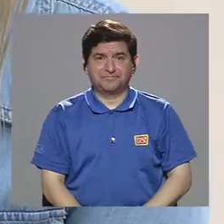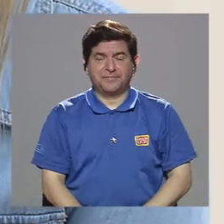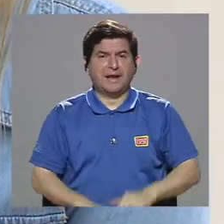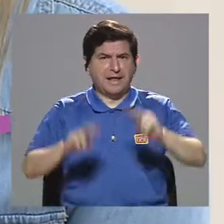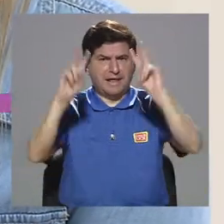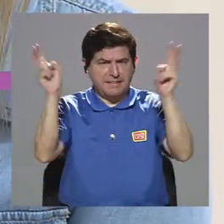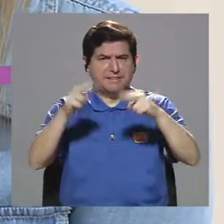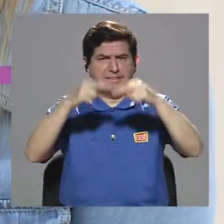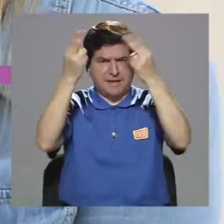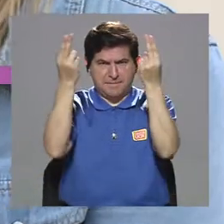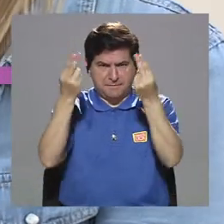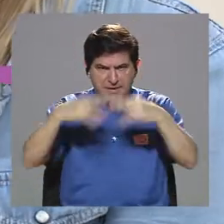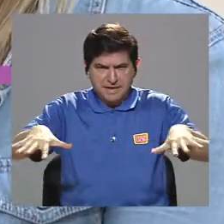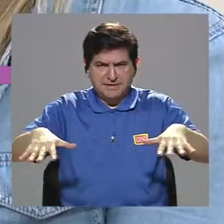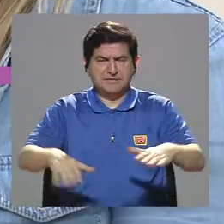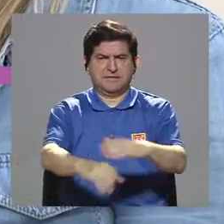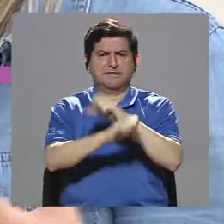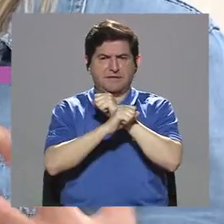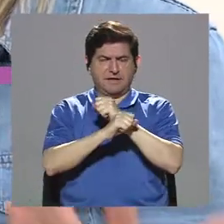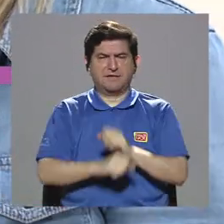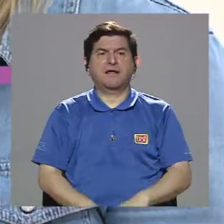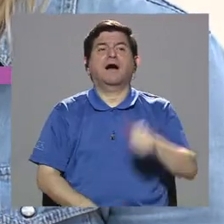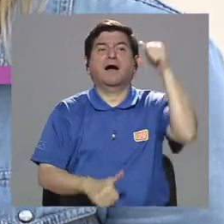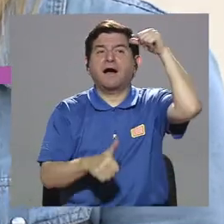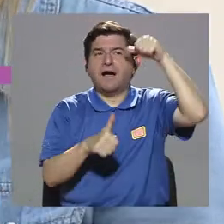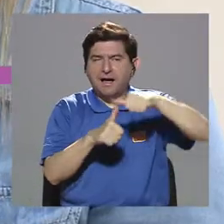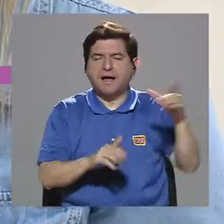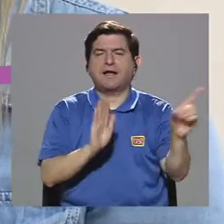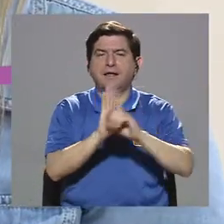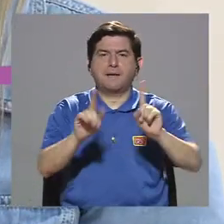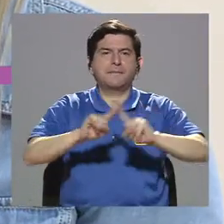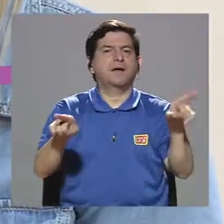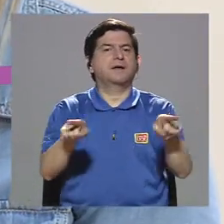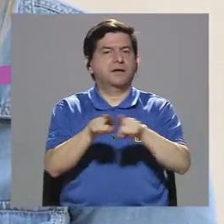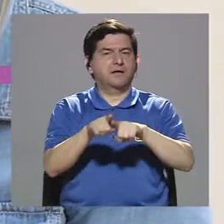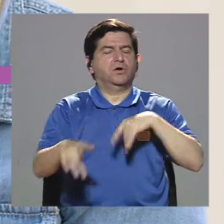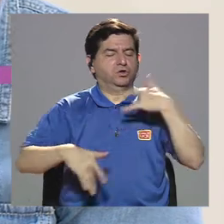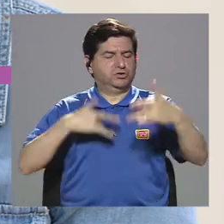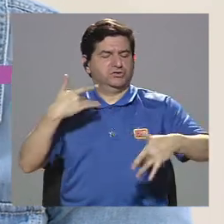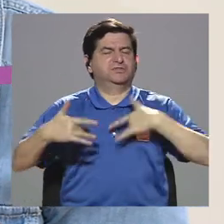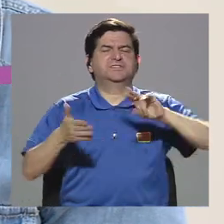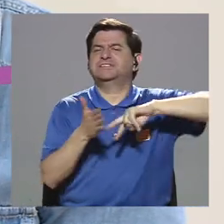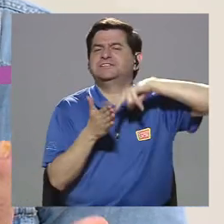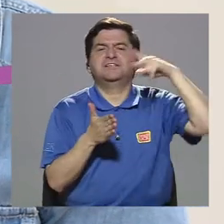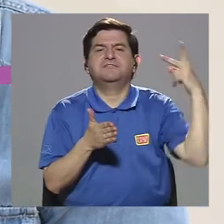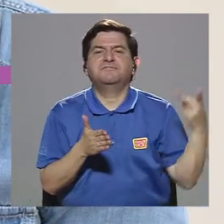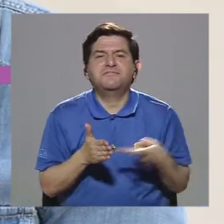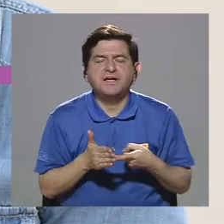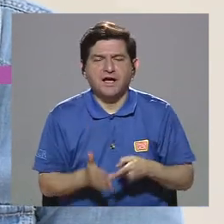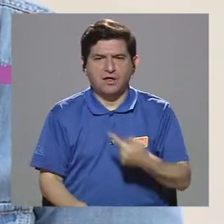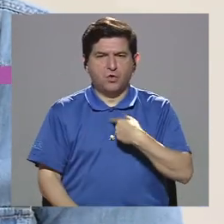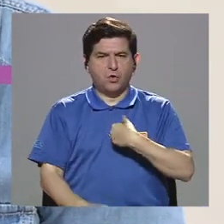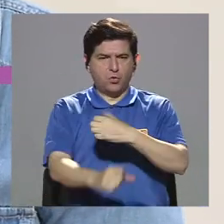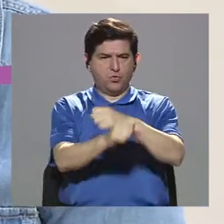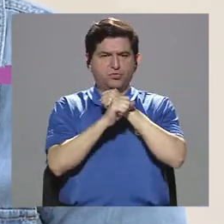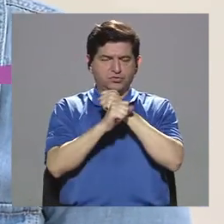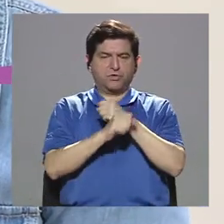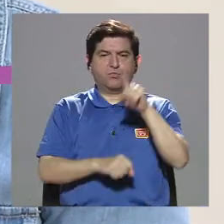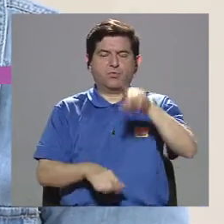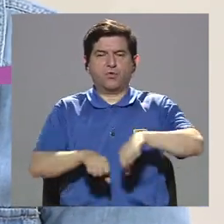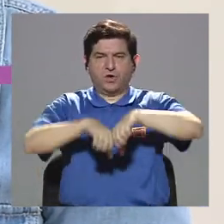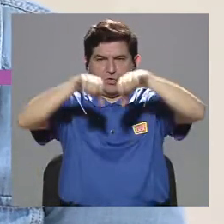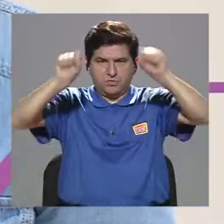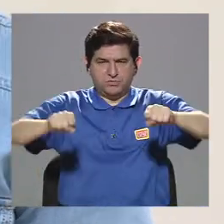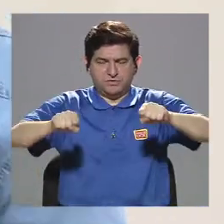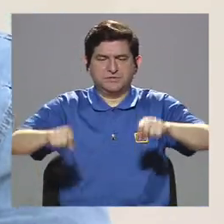el tema de la Internet segura es uno de recordar nuestro derecho, pero también de sensibilizar qué significa estar seguro en un